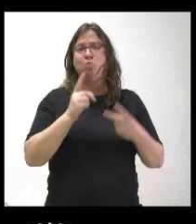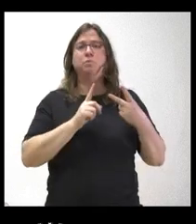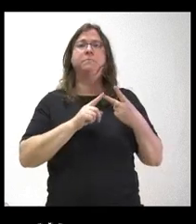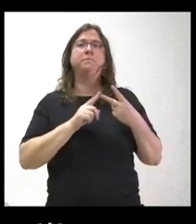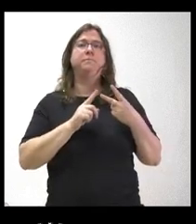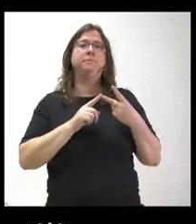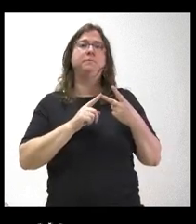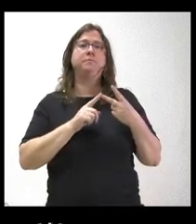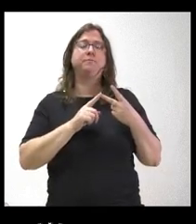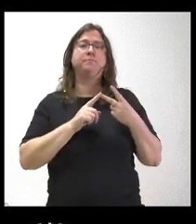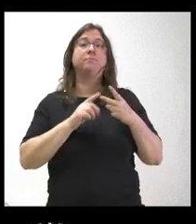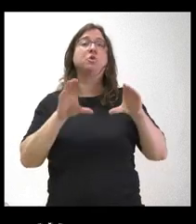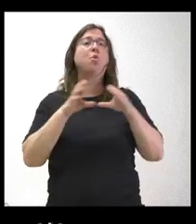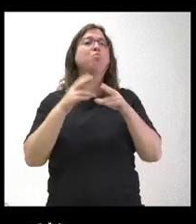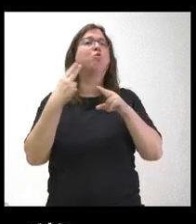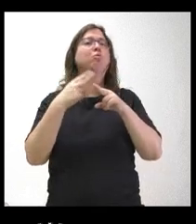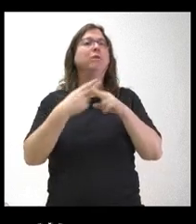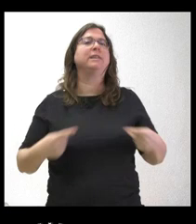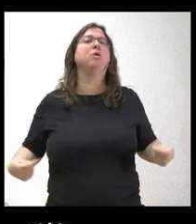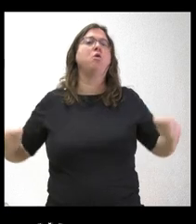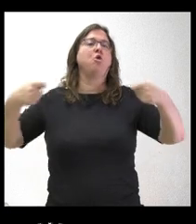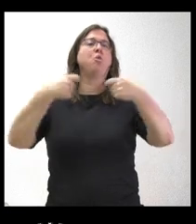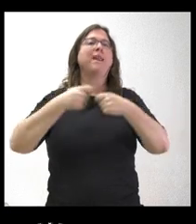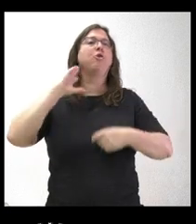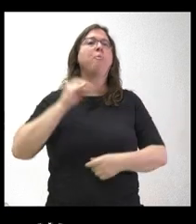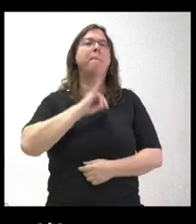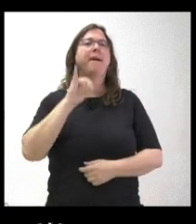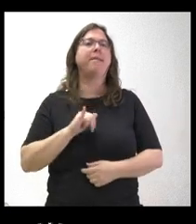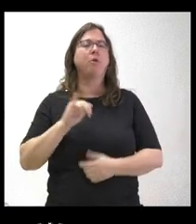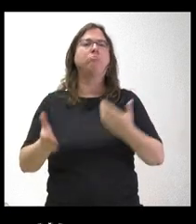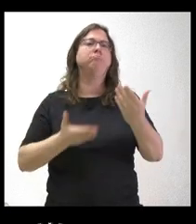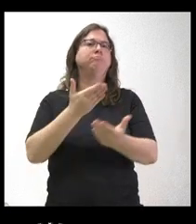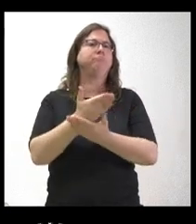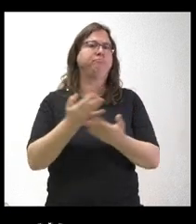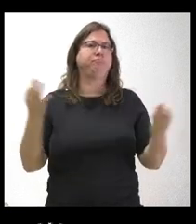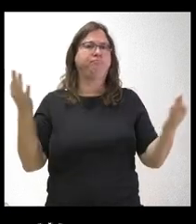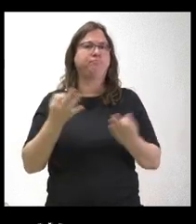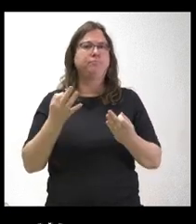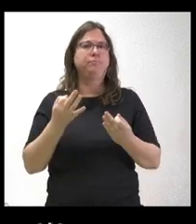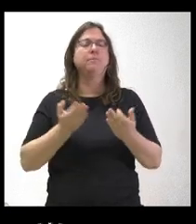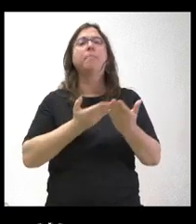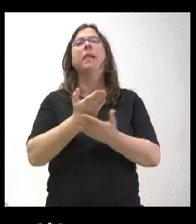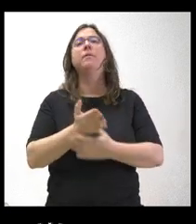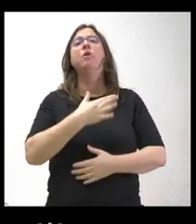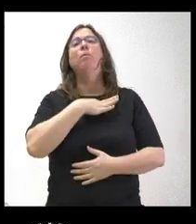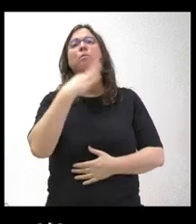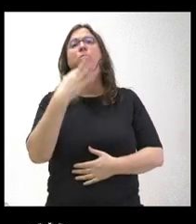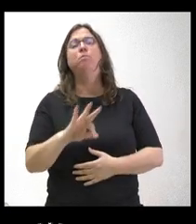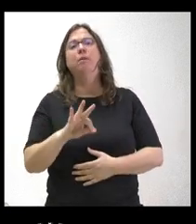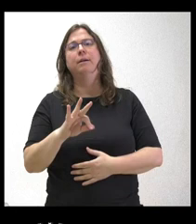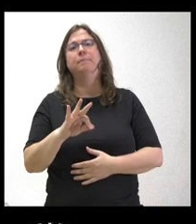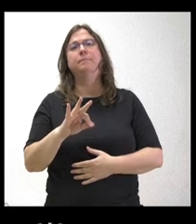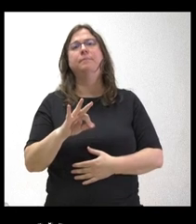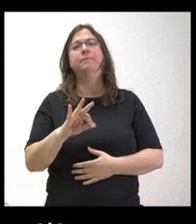el Partido Político de Coalición por el Bierzo ha solicitado, ha pedido la posibilidad de que se pueda